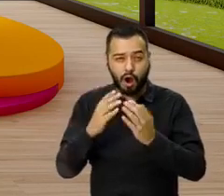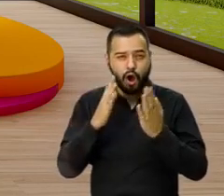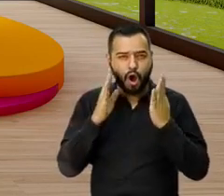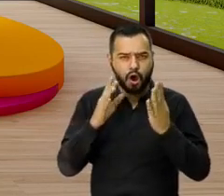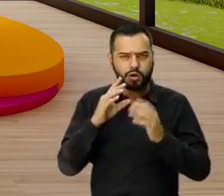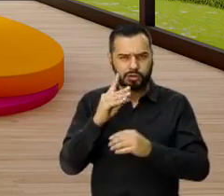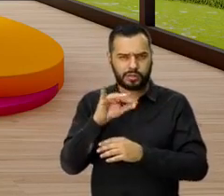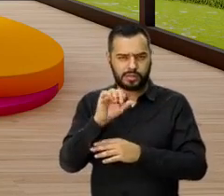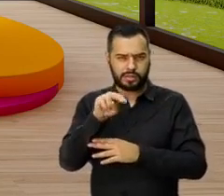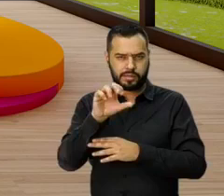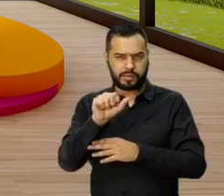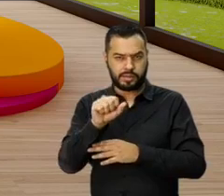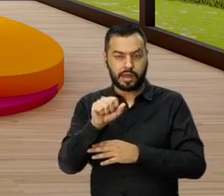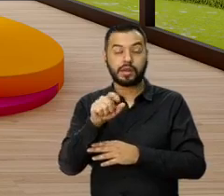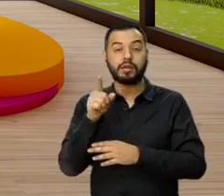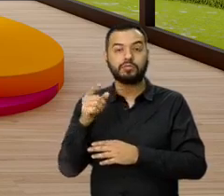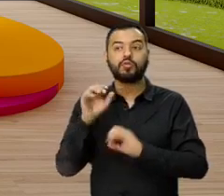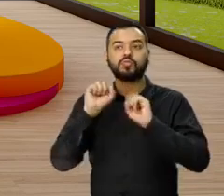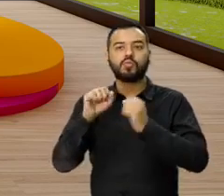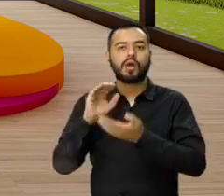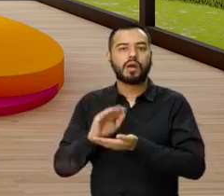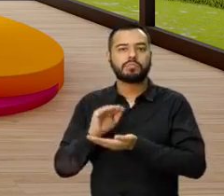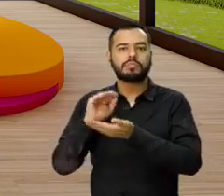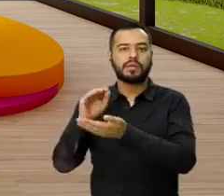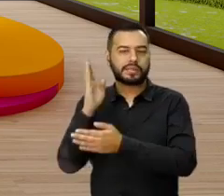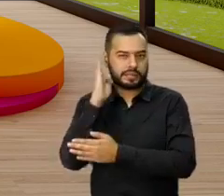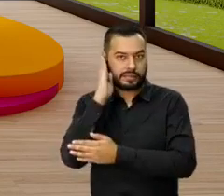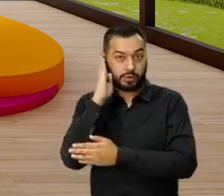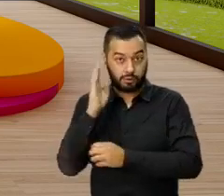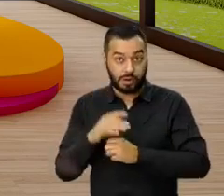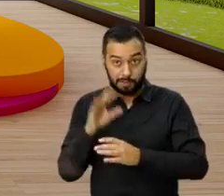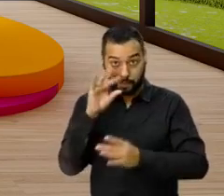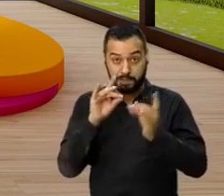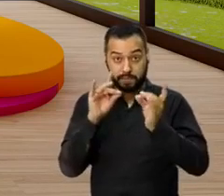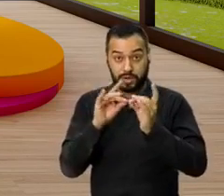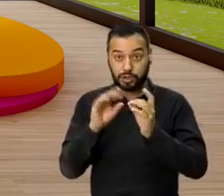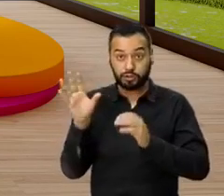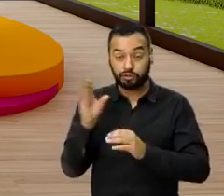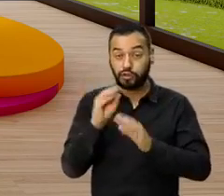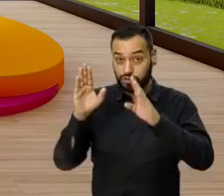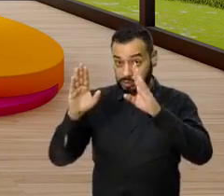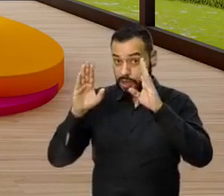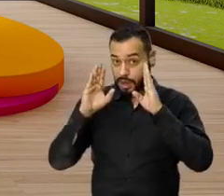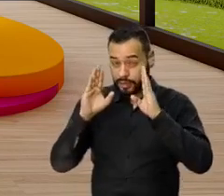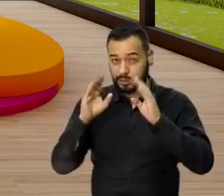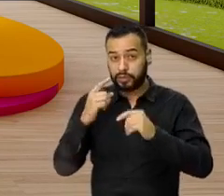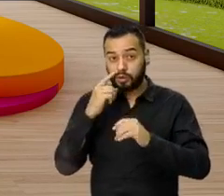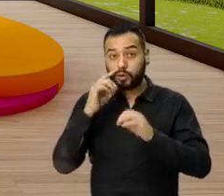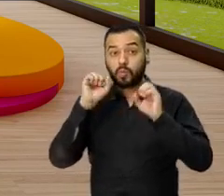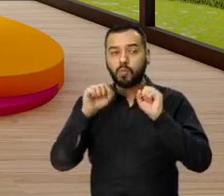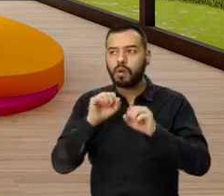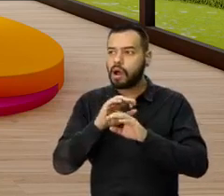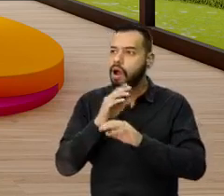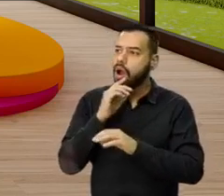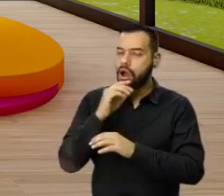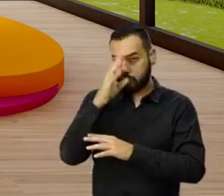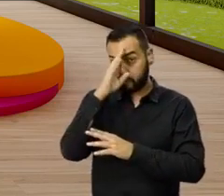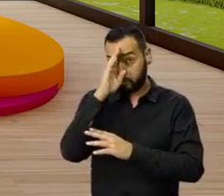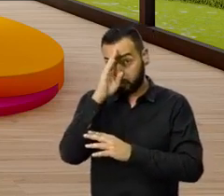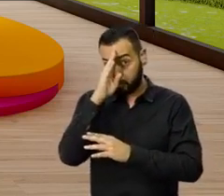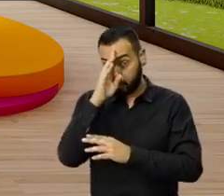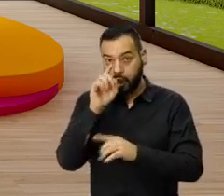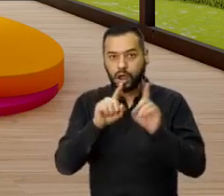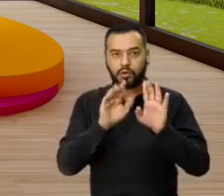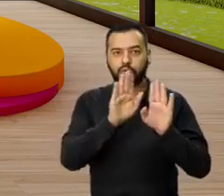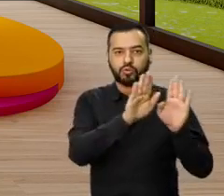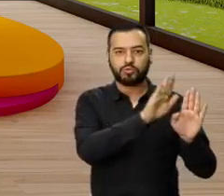Diana Andrea, pues se van a llevar un celular. Perfecto, así que todos súper atentos porque en este momento se pueden aclarar muchas dudas y